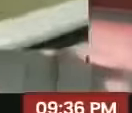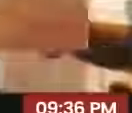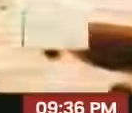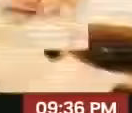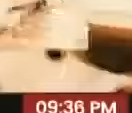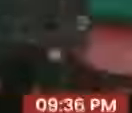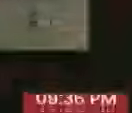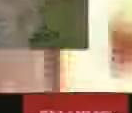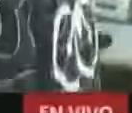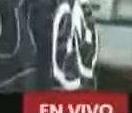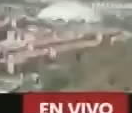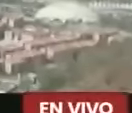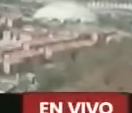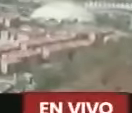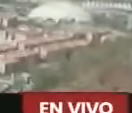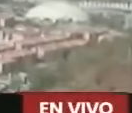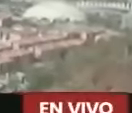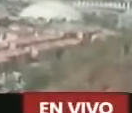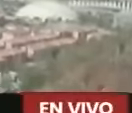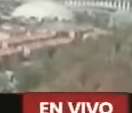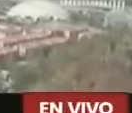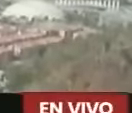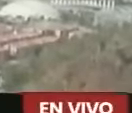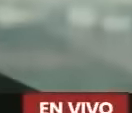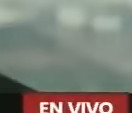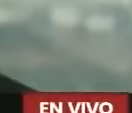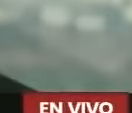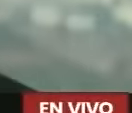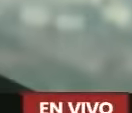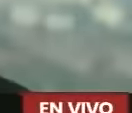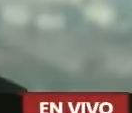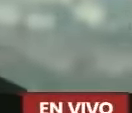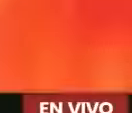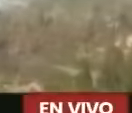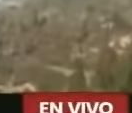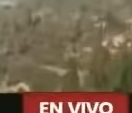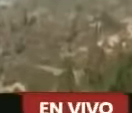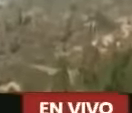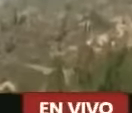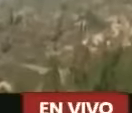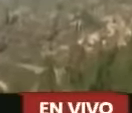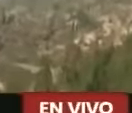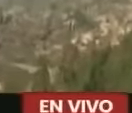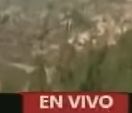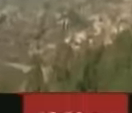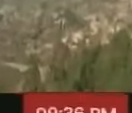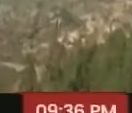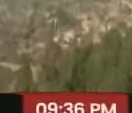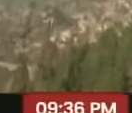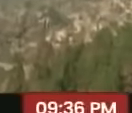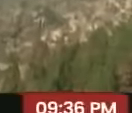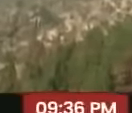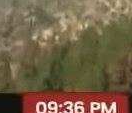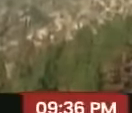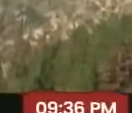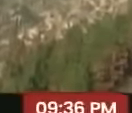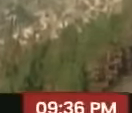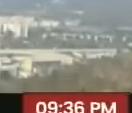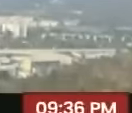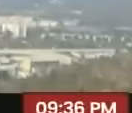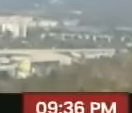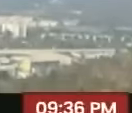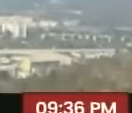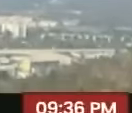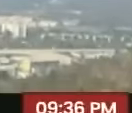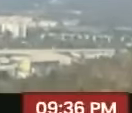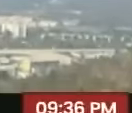mismito, cerquita del Poniedro. Mi nombre es Dani Ramos, venezolano de pura cepa. Estoy aquí como uno de los jóvenes más que ha regresado a este